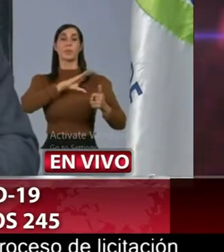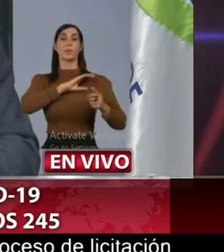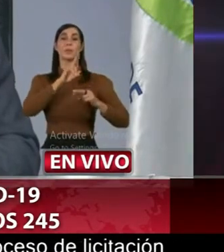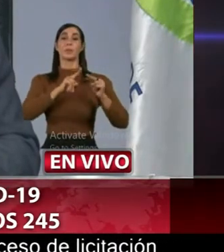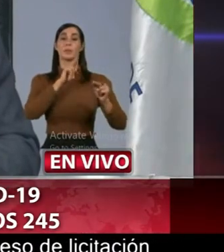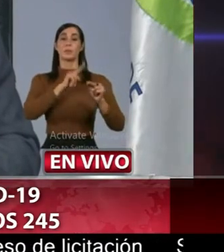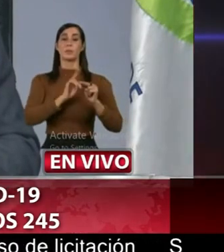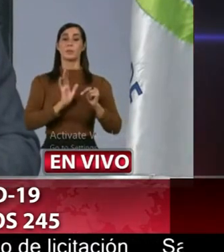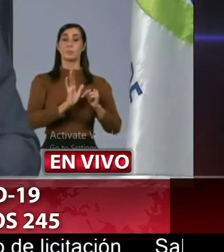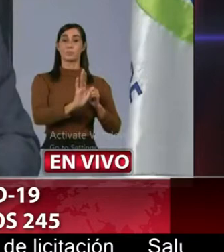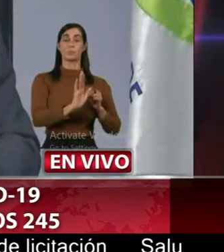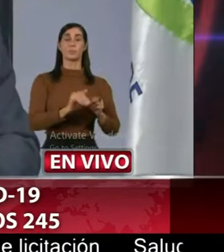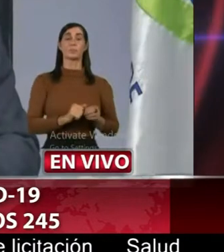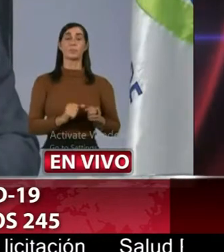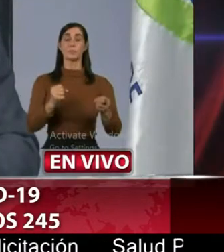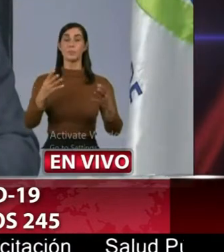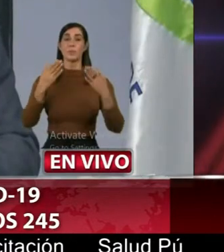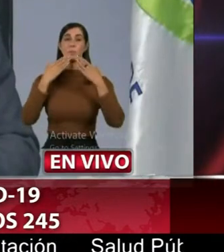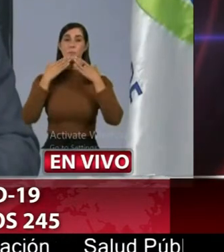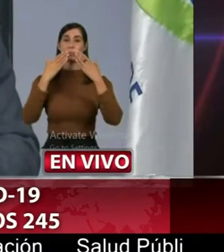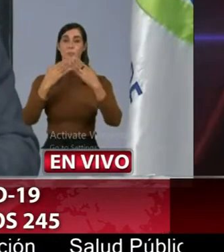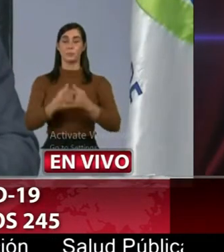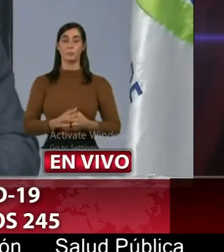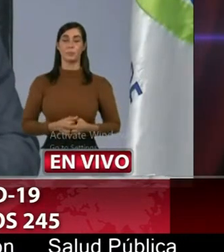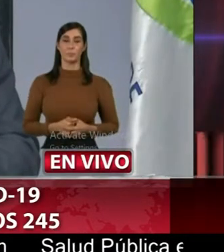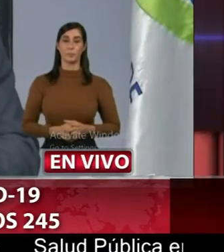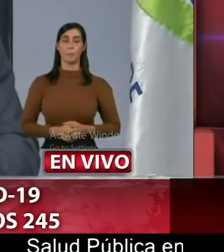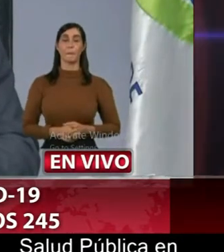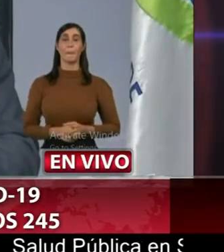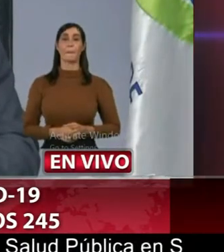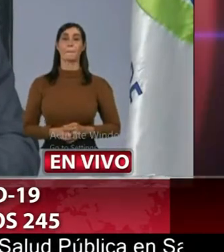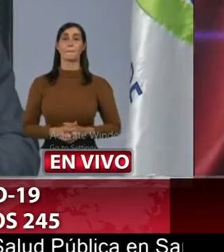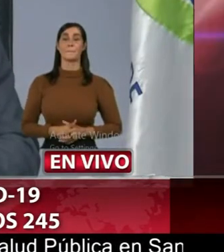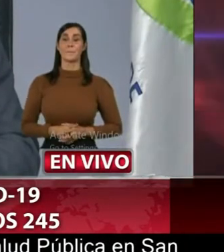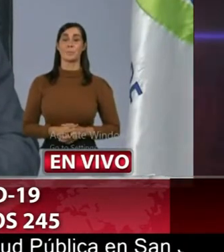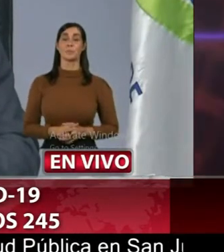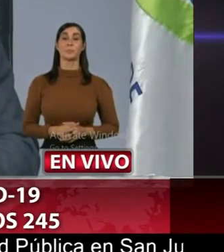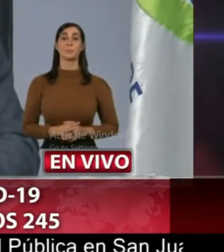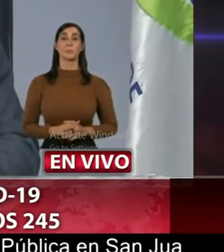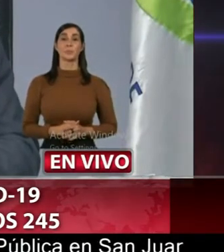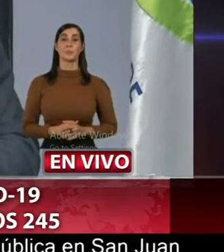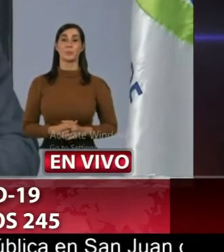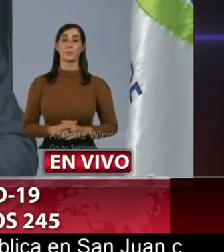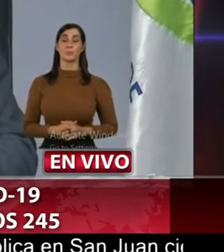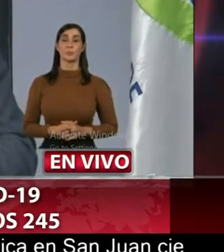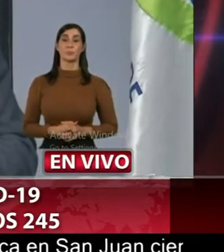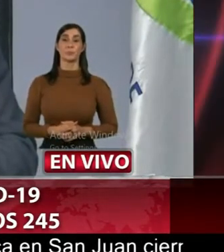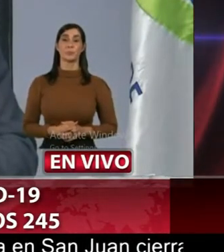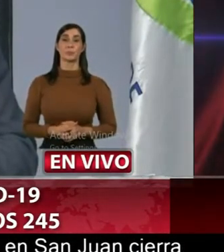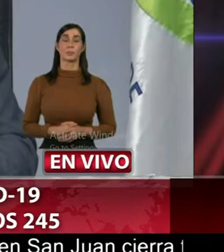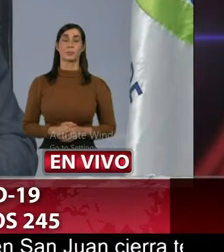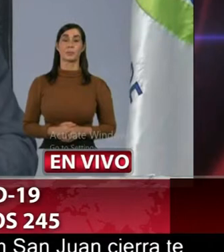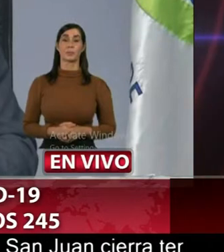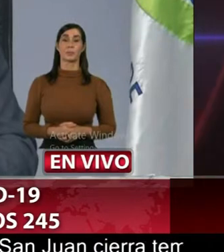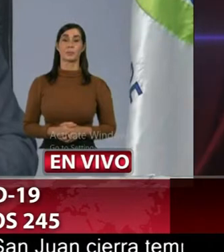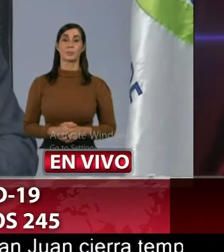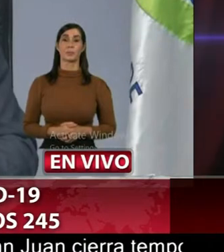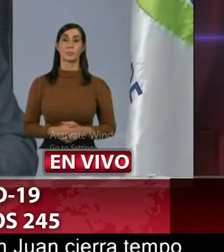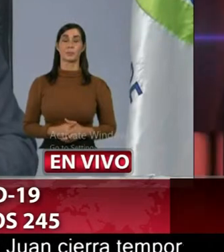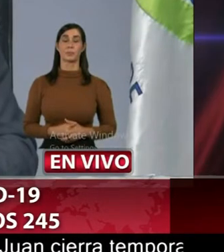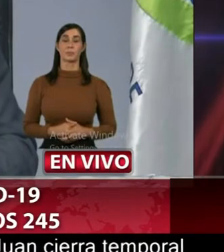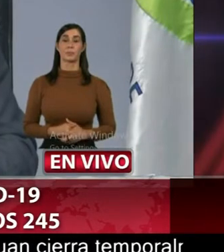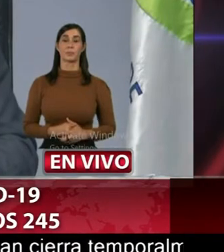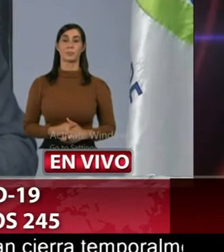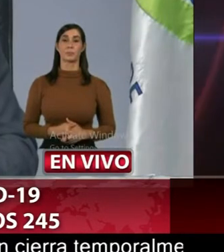nacional muchas gracias que pasó